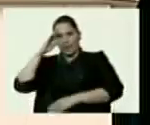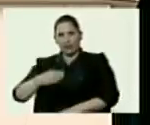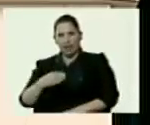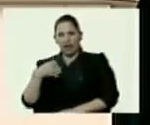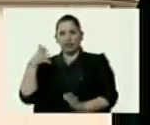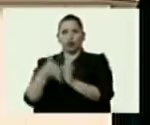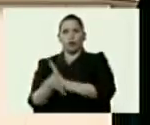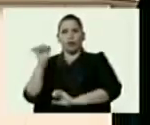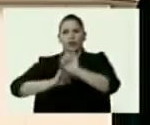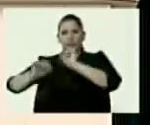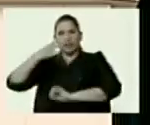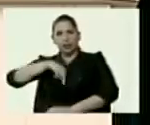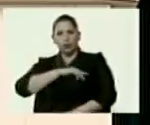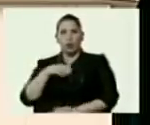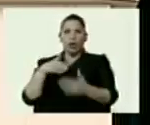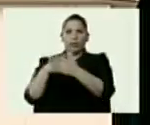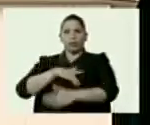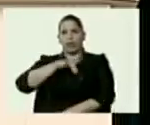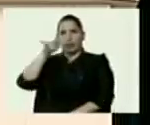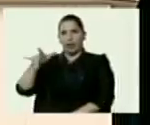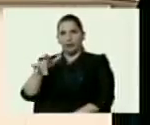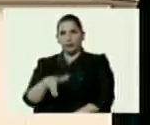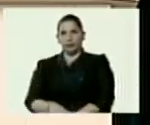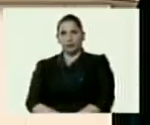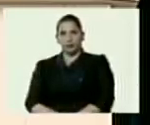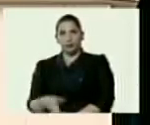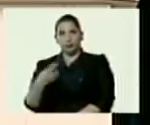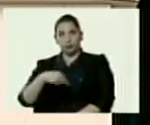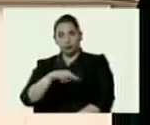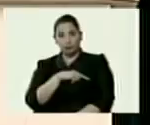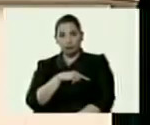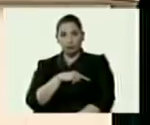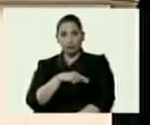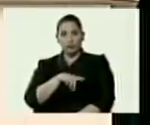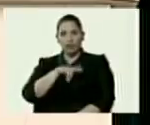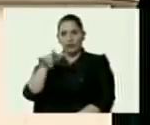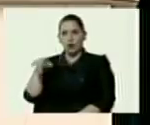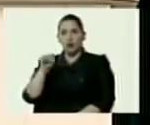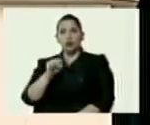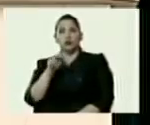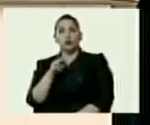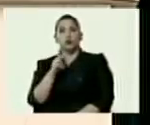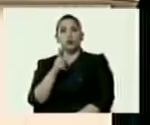con nuestra defensa antiaérea y con nuestros aviones Sukhoi,